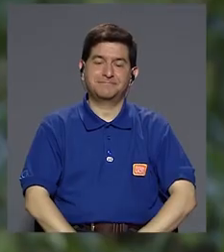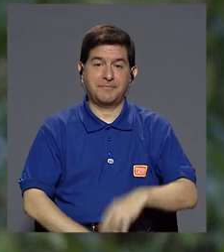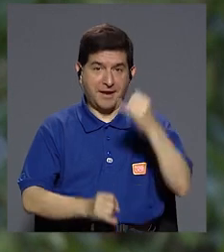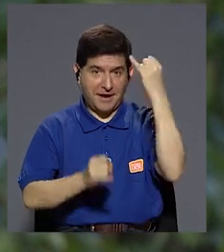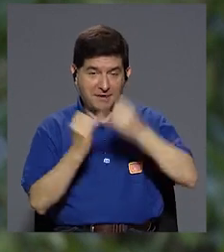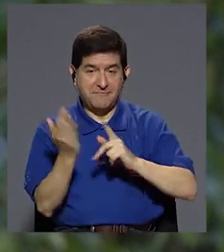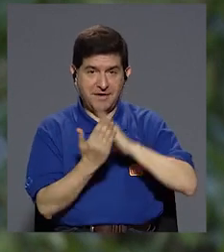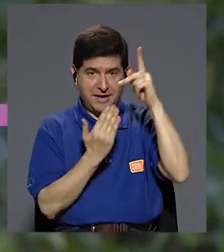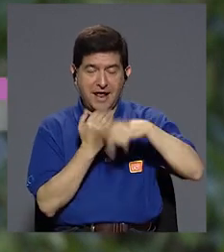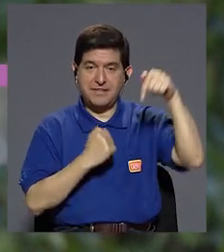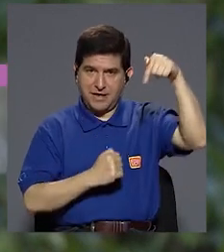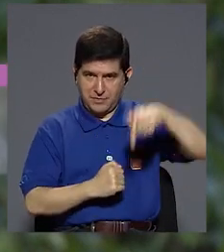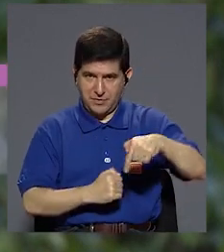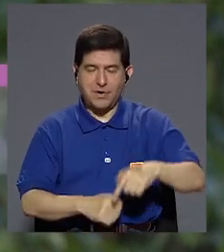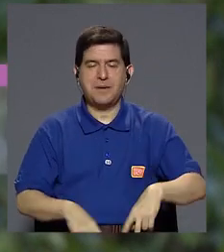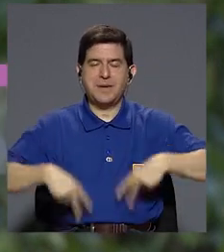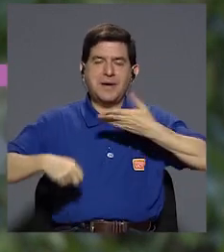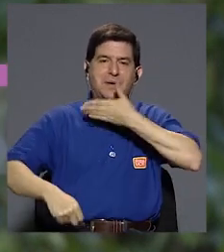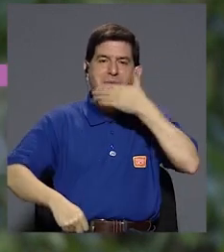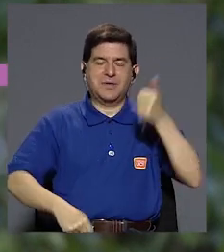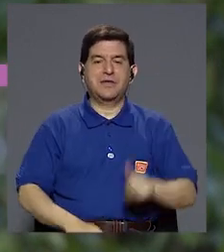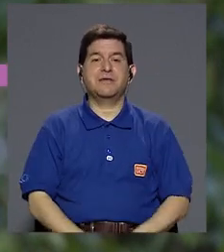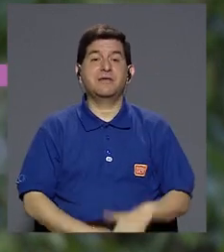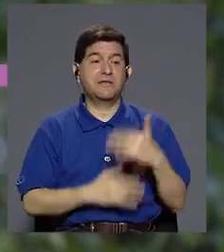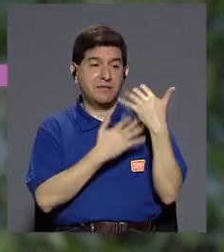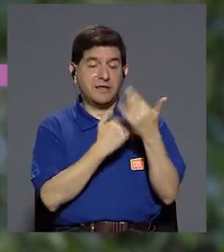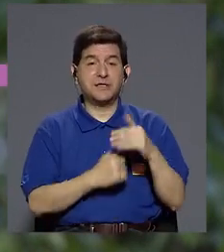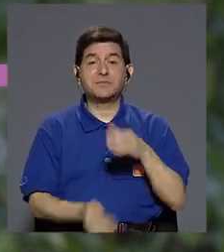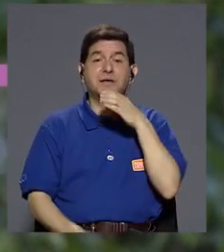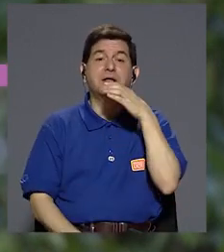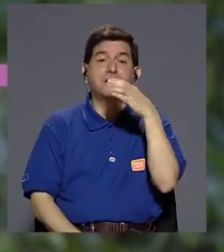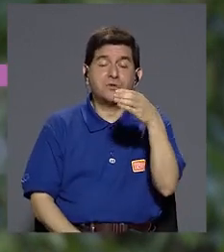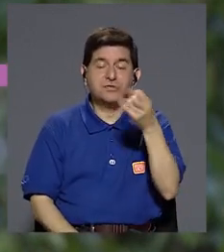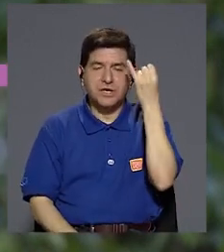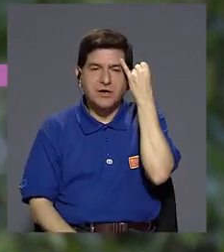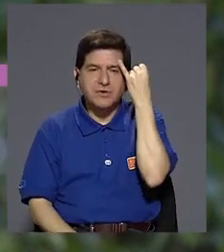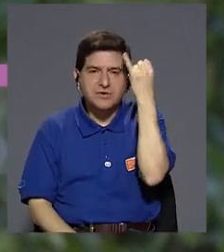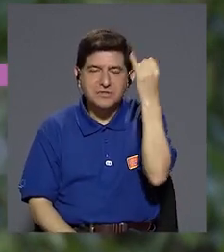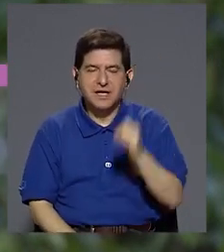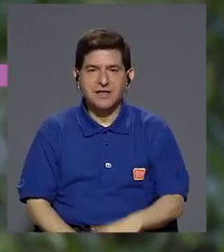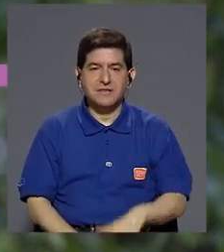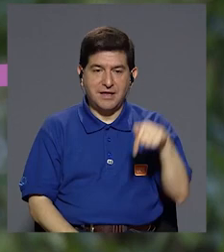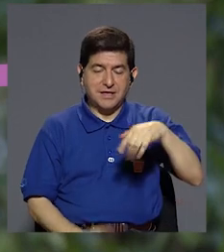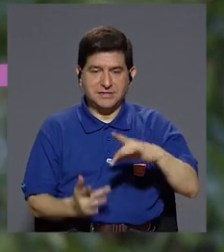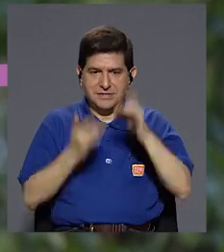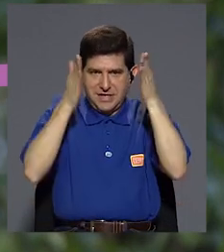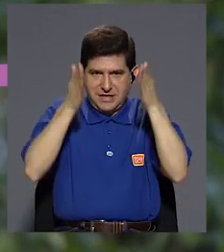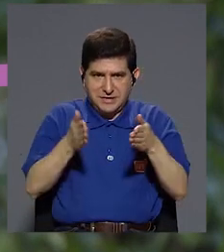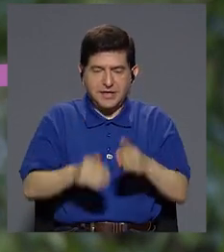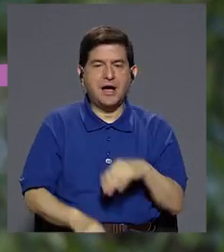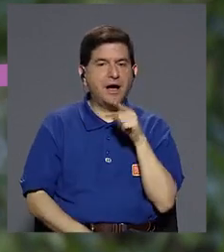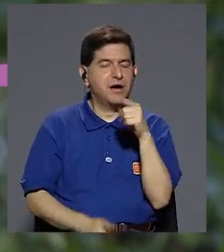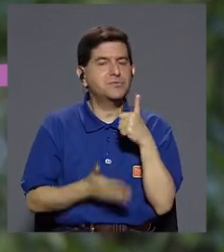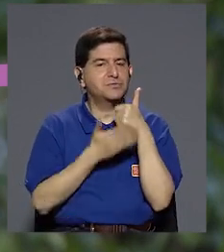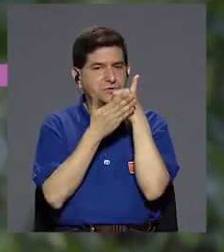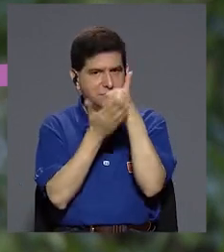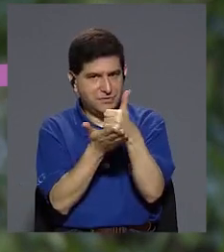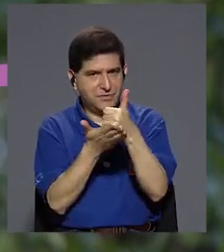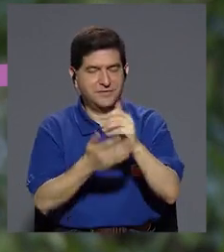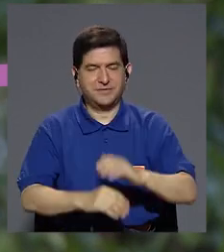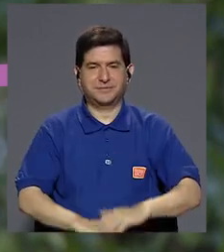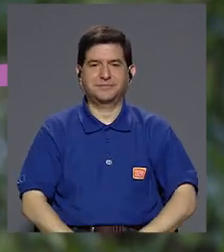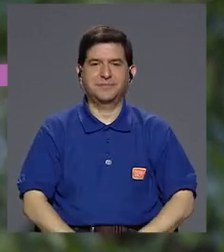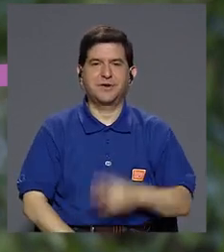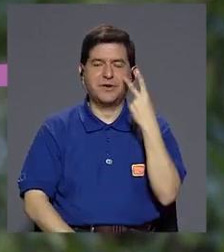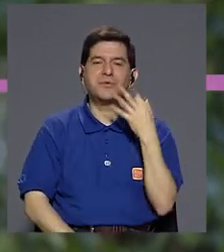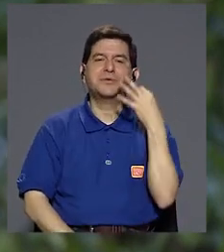Hemos llegado al final de nuestro programa Vivir Mejor. Esperamos que los conceptos y las recomendaciones de nuestro especialista les sean de